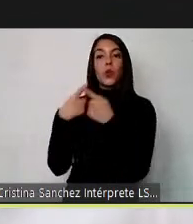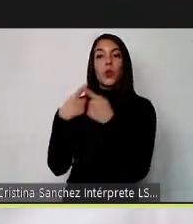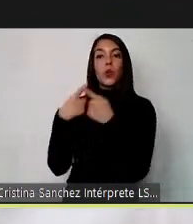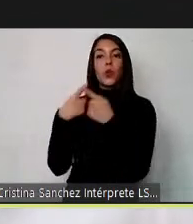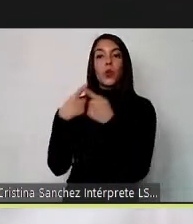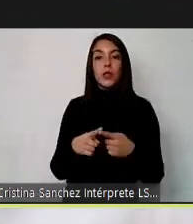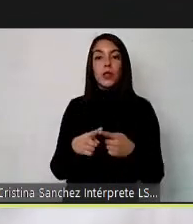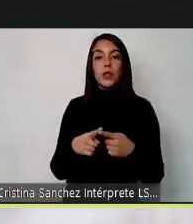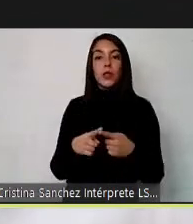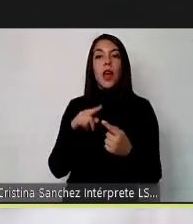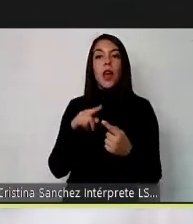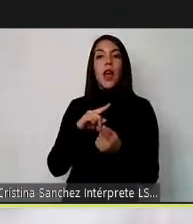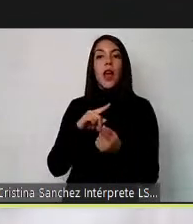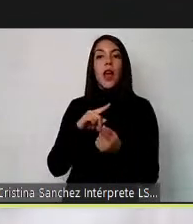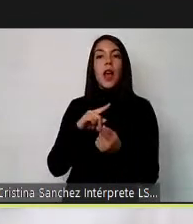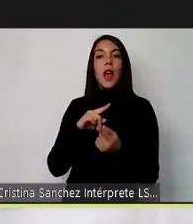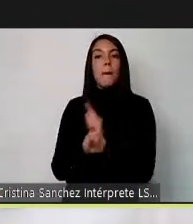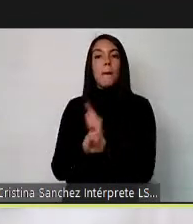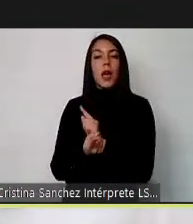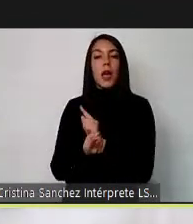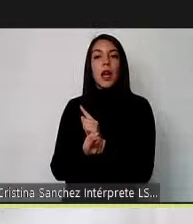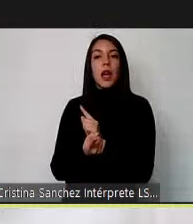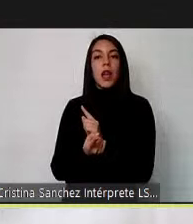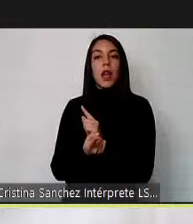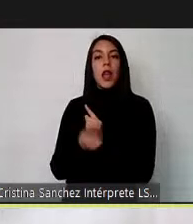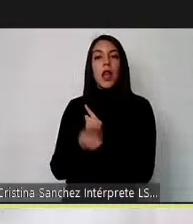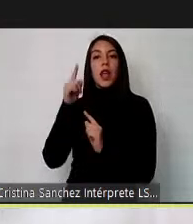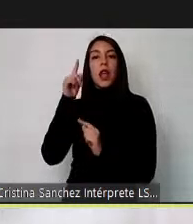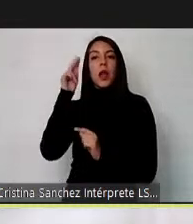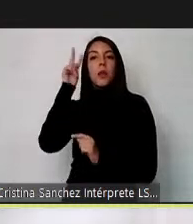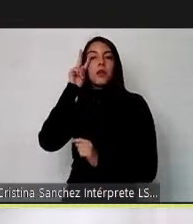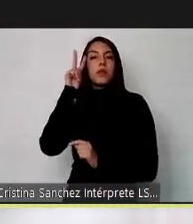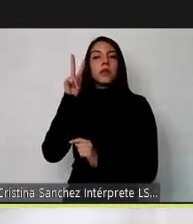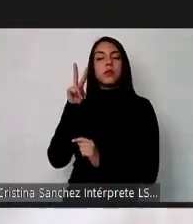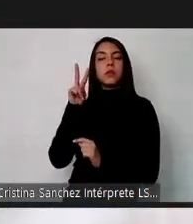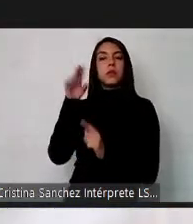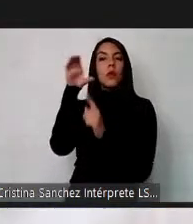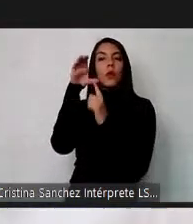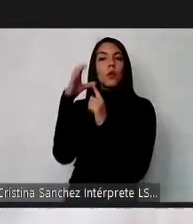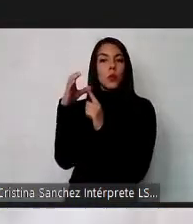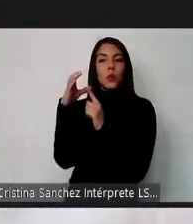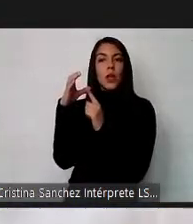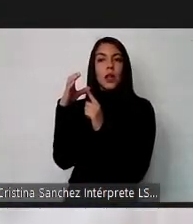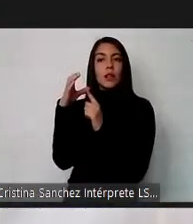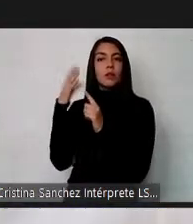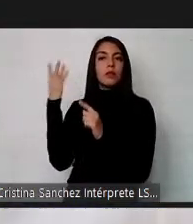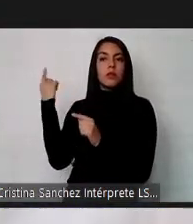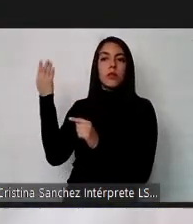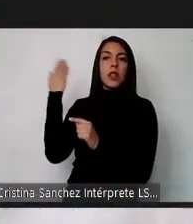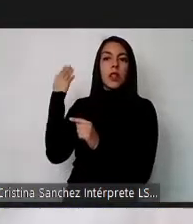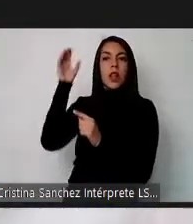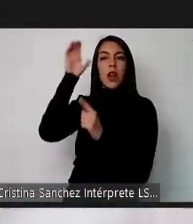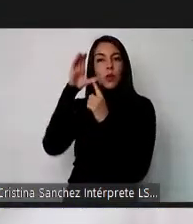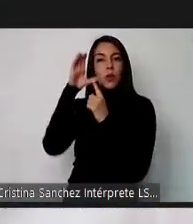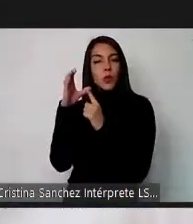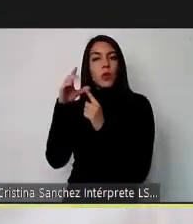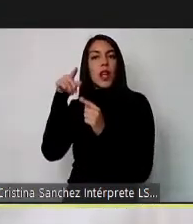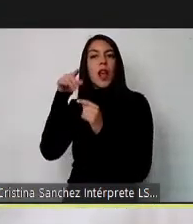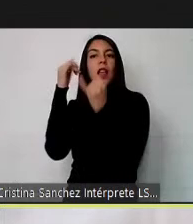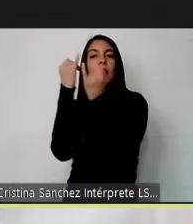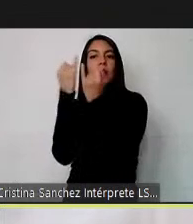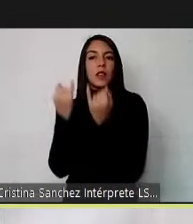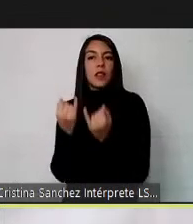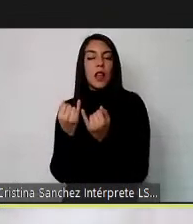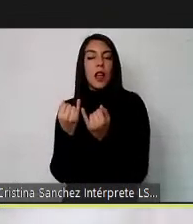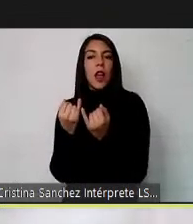puede cambiar paradigmas y patrones culturales que están fuertemente arraigados y sobre todo tenemos que procurar que el diseño universal